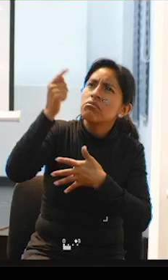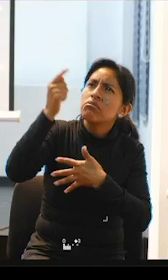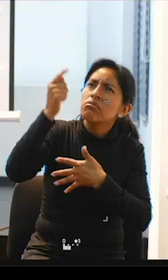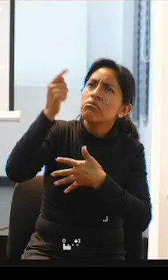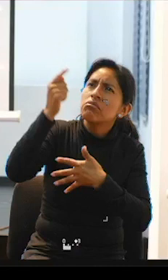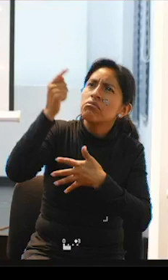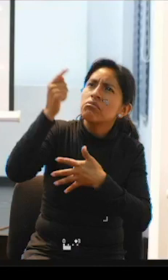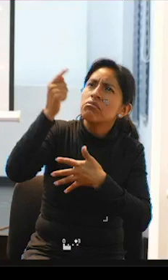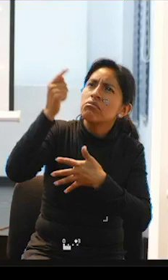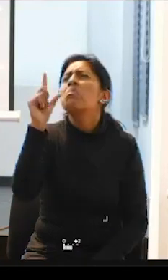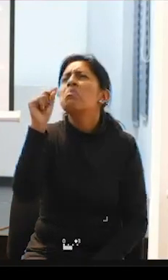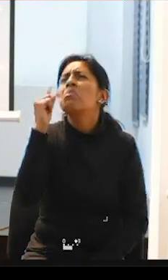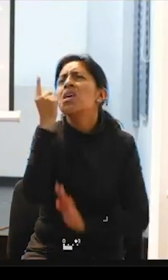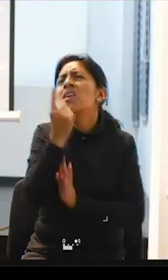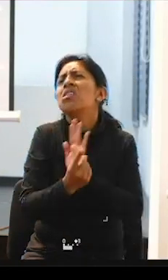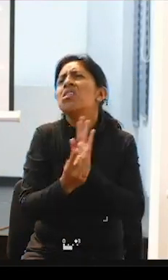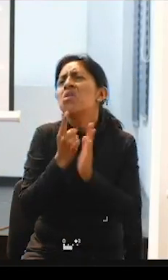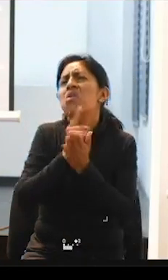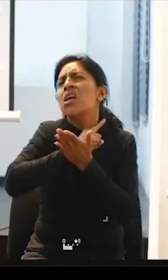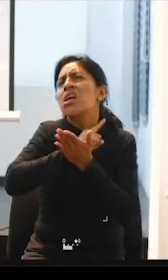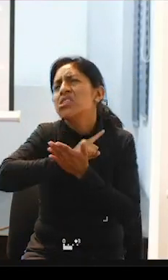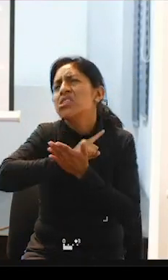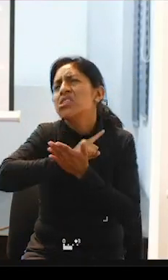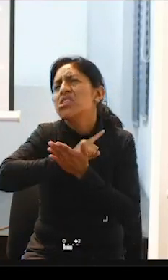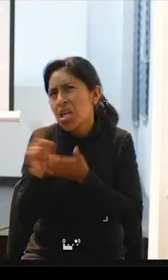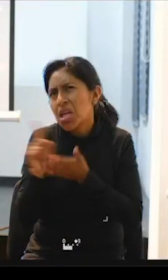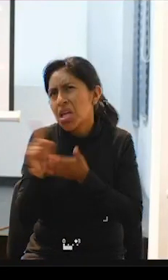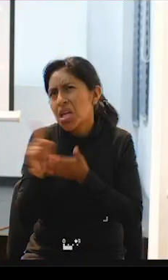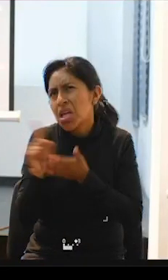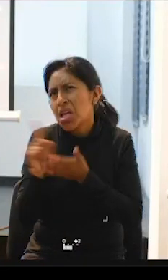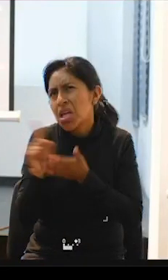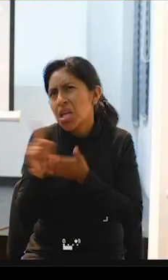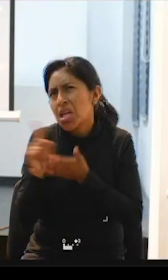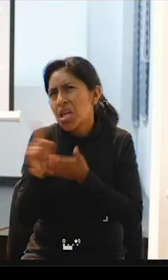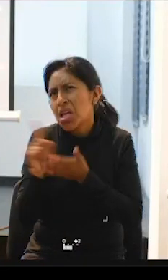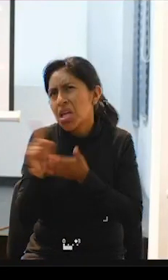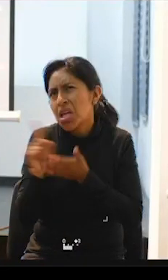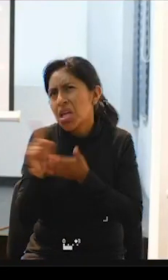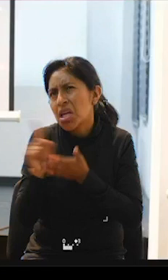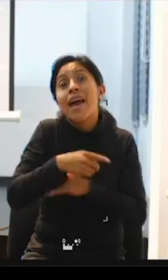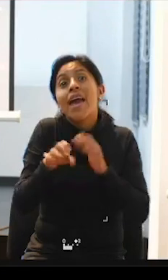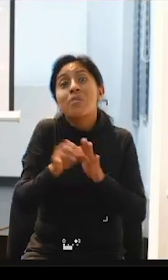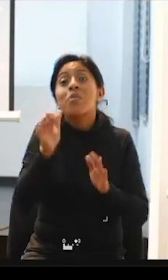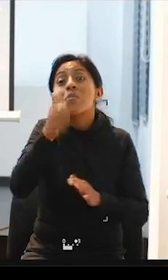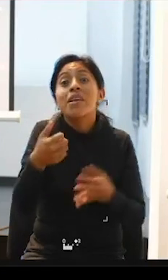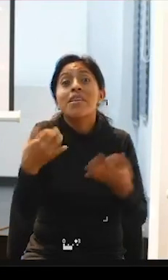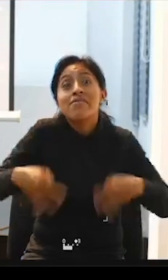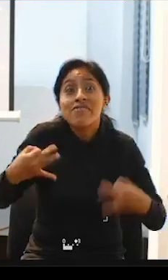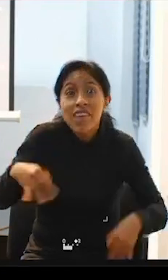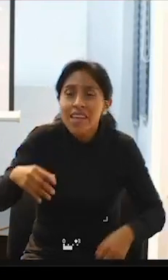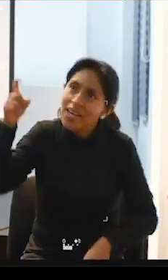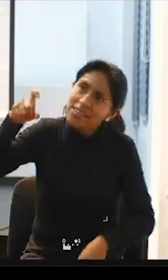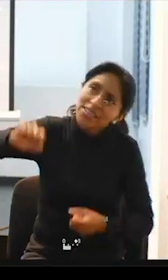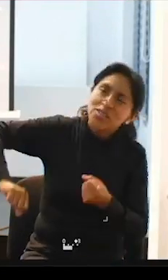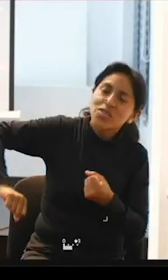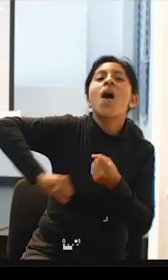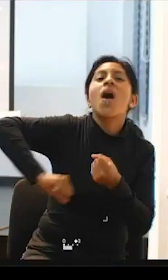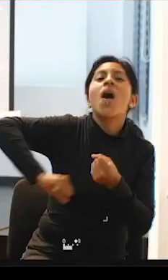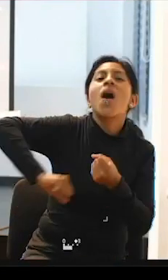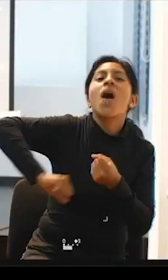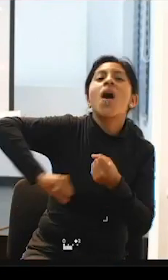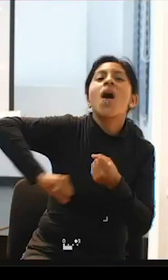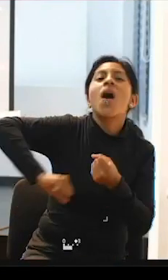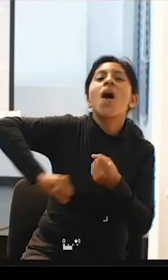a la semana o dos horas al día o en esta semana tengo una fiesta y tengo que ir y necesito asistente personal